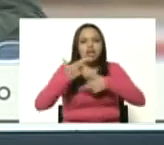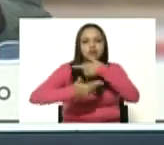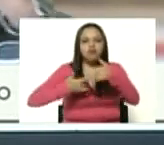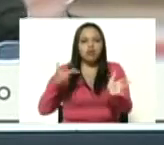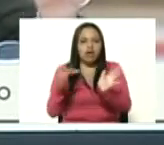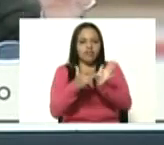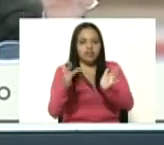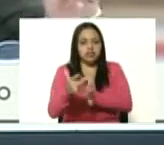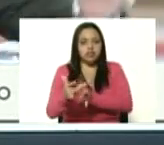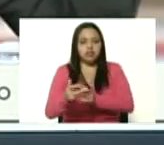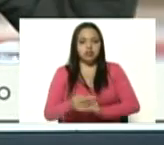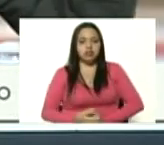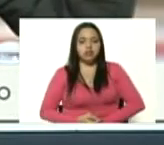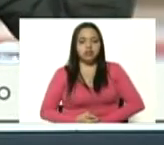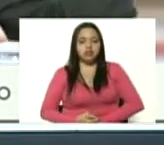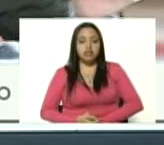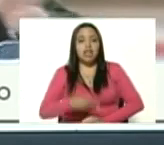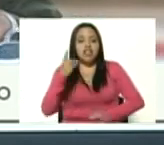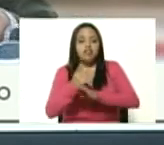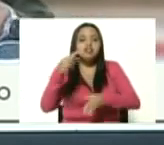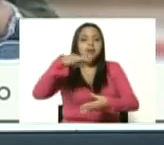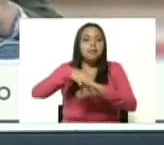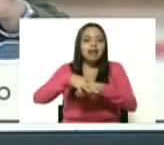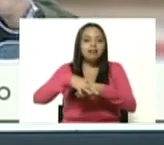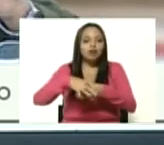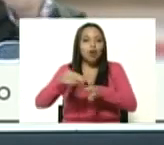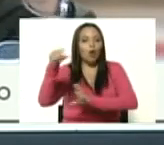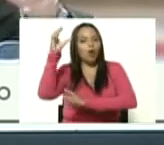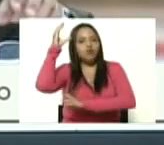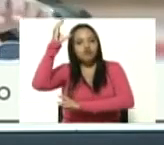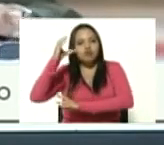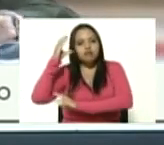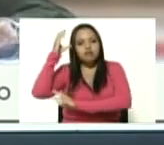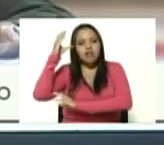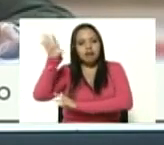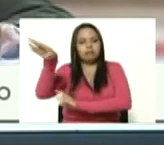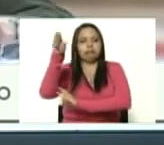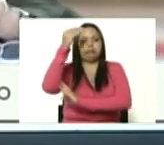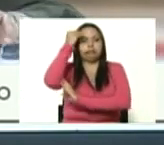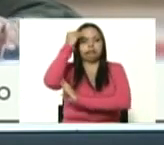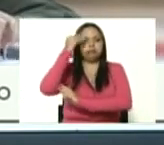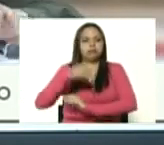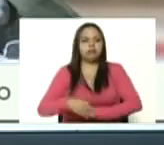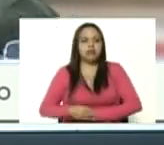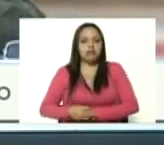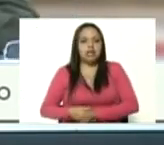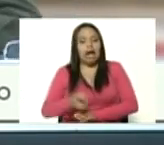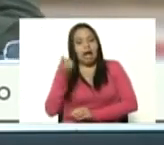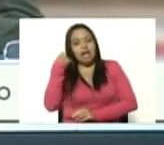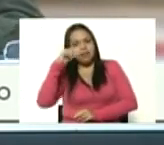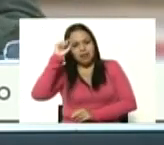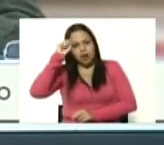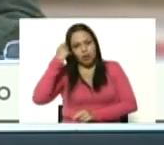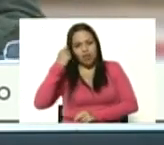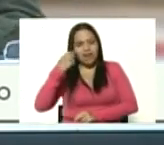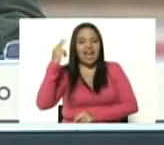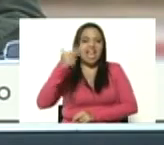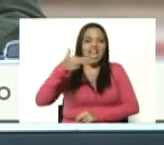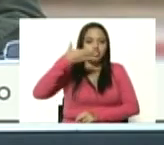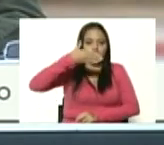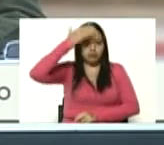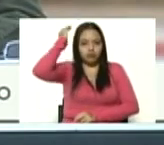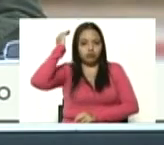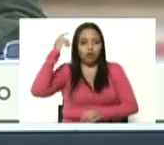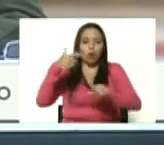es para sembrar conciencia. Ayer me recordaba Héctor Rodríguez, el gobernador de